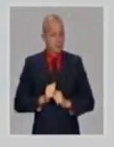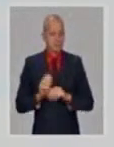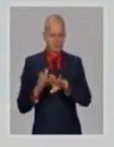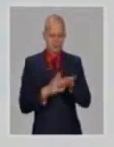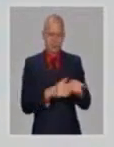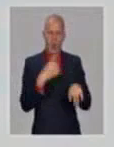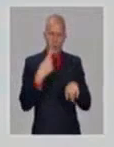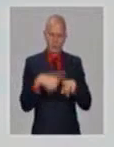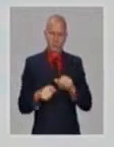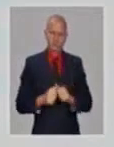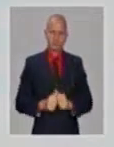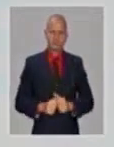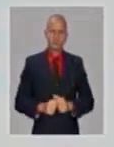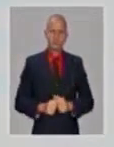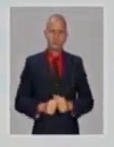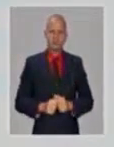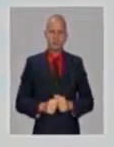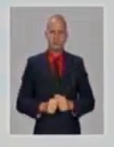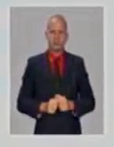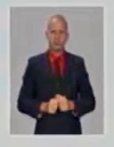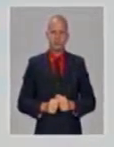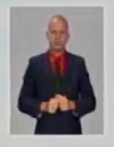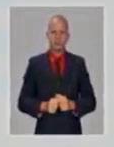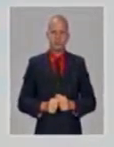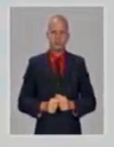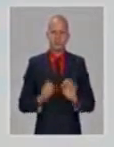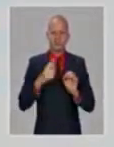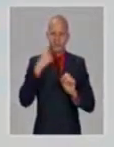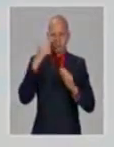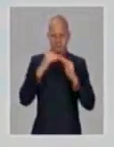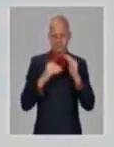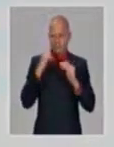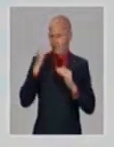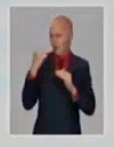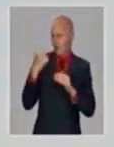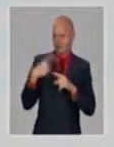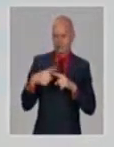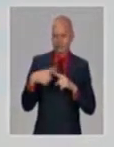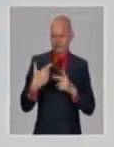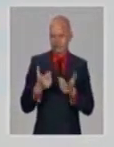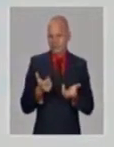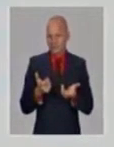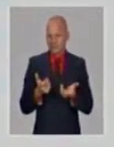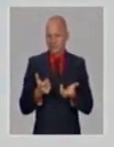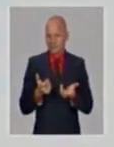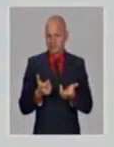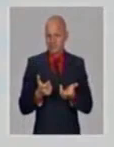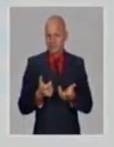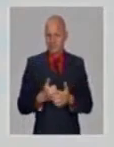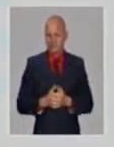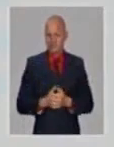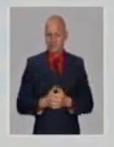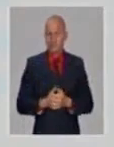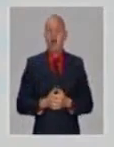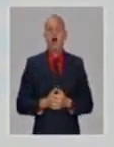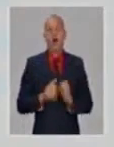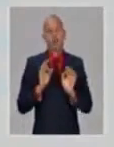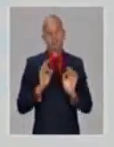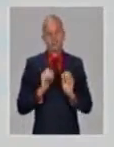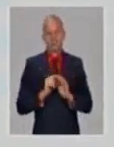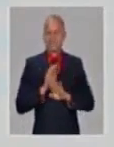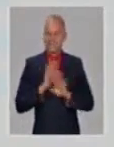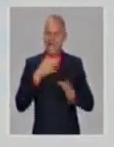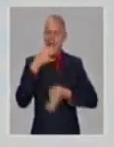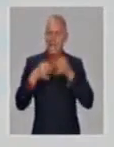Y quería hablar de los llamados, esa notificación, patrones mutacionales, fue una cosa interna. ¿Qué significa eso, doctor? Bueno,